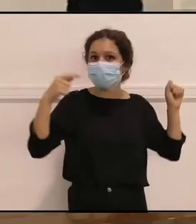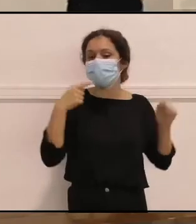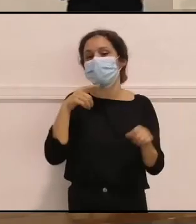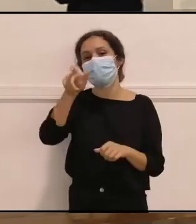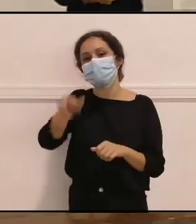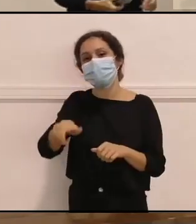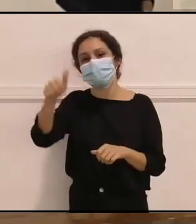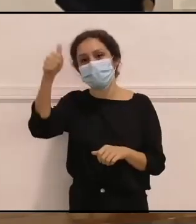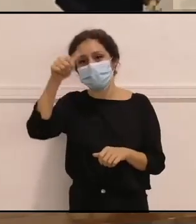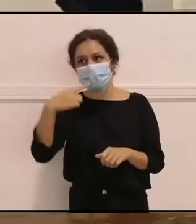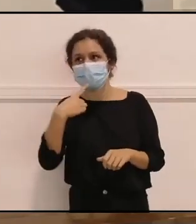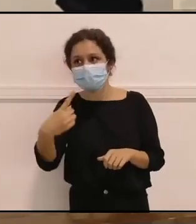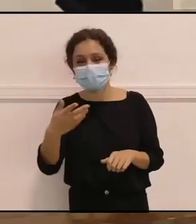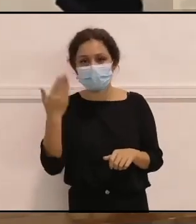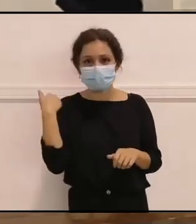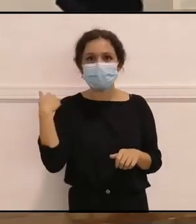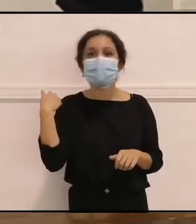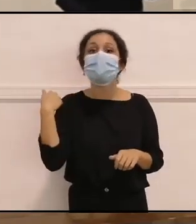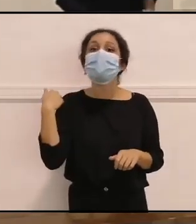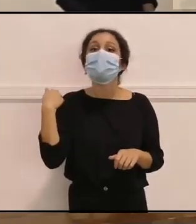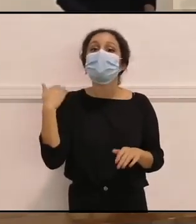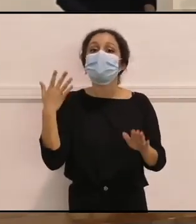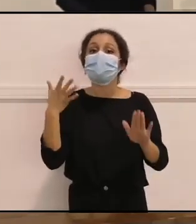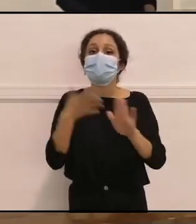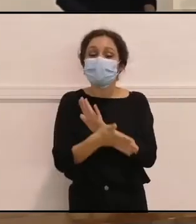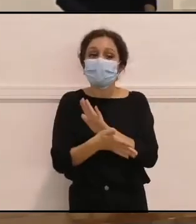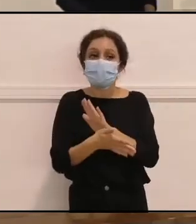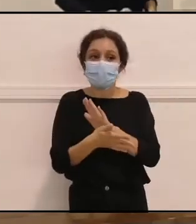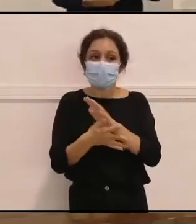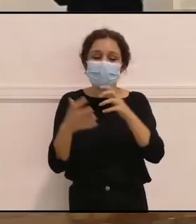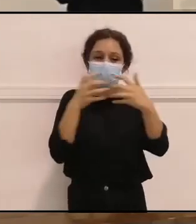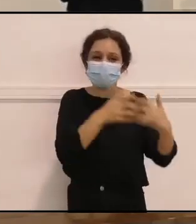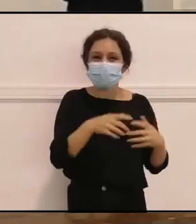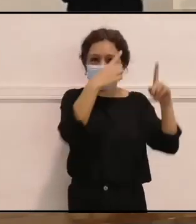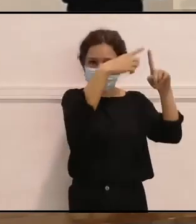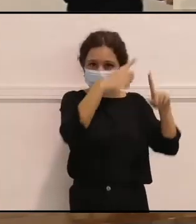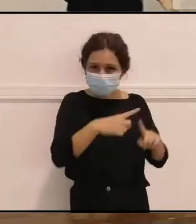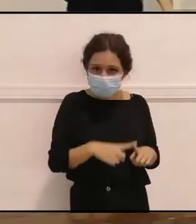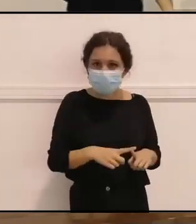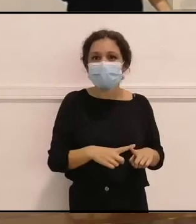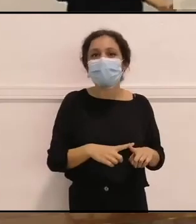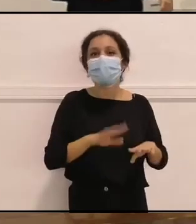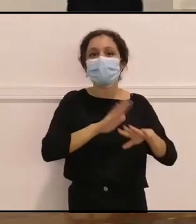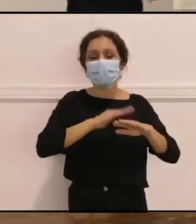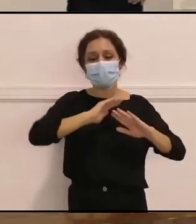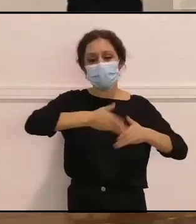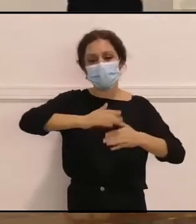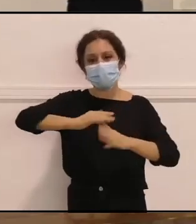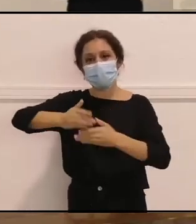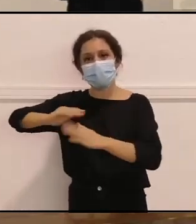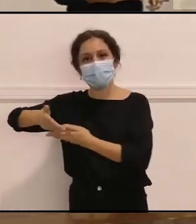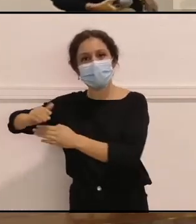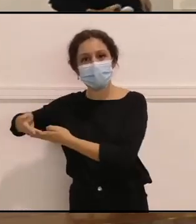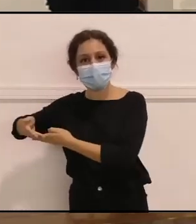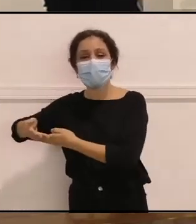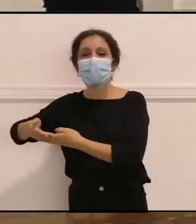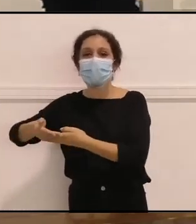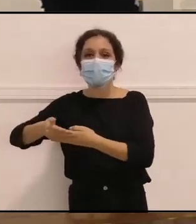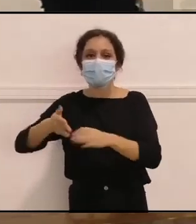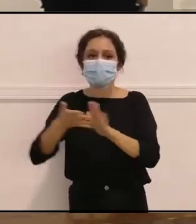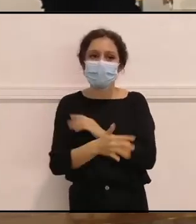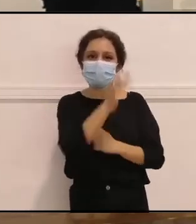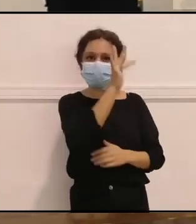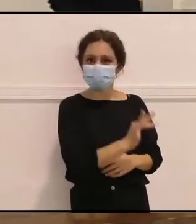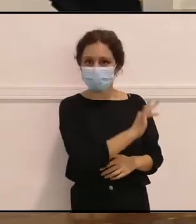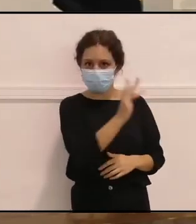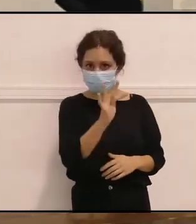compañero, de estas diferentes luchas que hemos visto para derribar fronteras y para sumar, como reza el lema de las